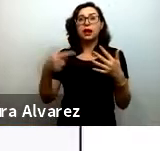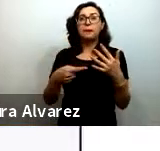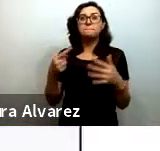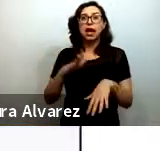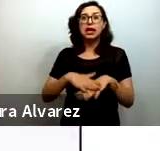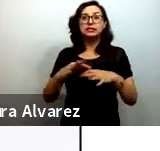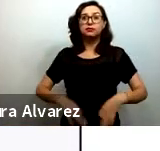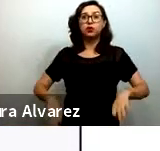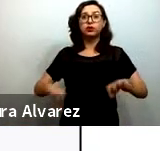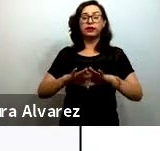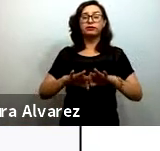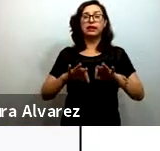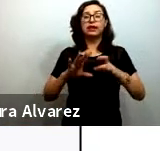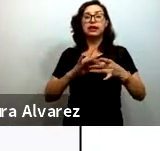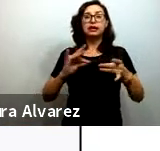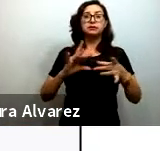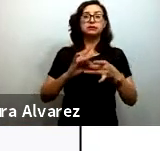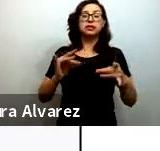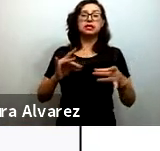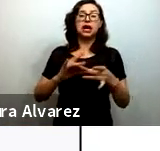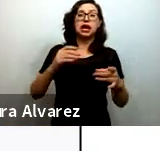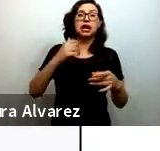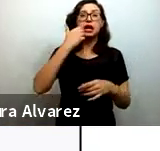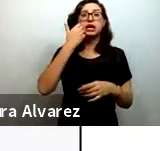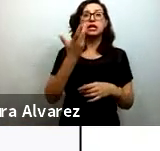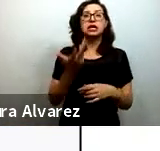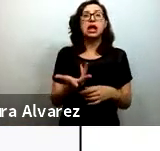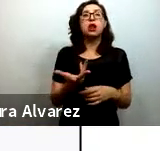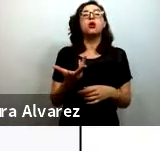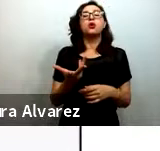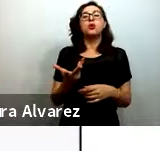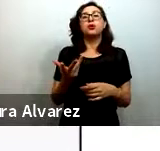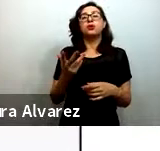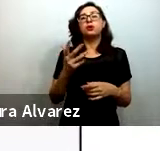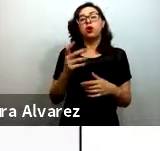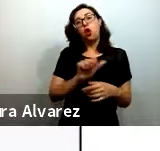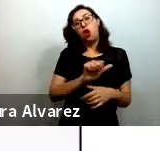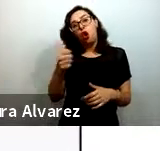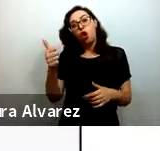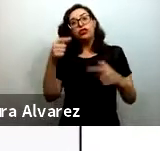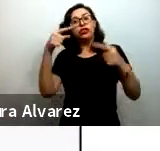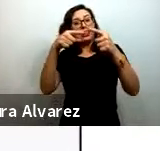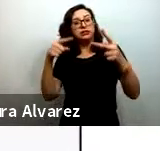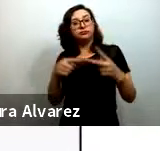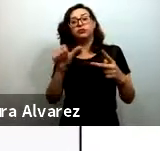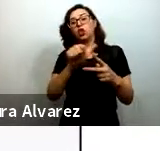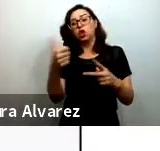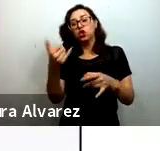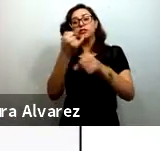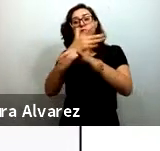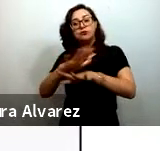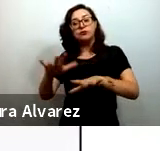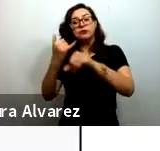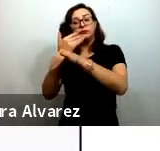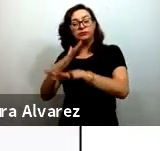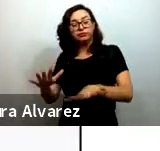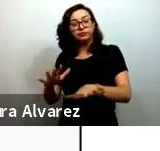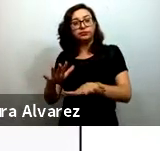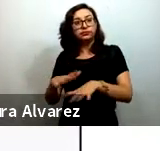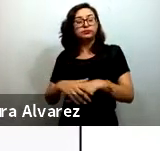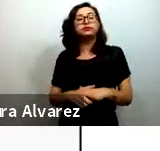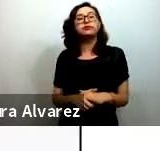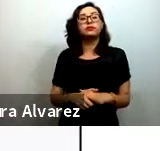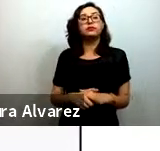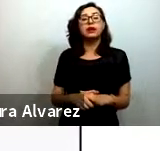también quiero compartir otras dos notas más que ha liderado la oficina